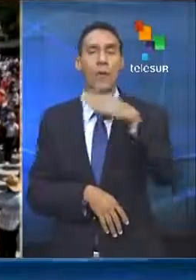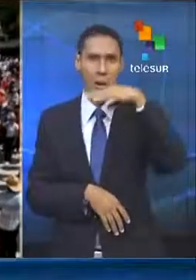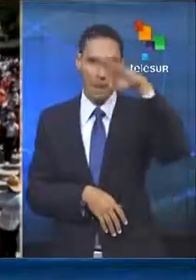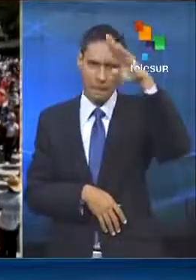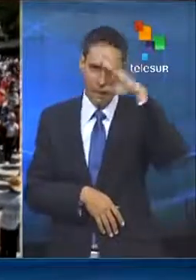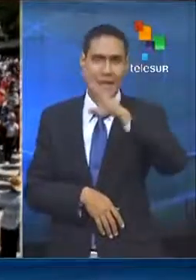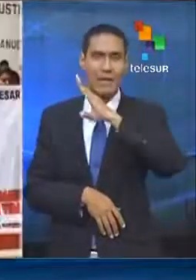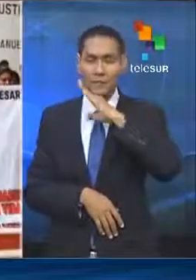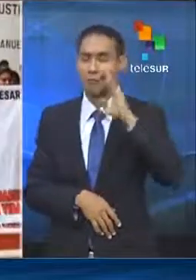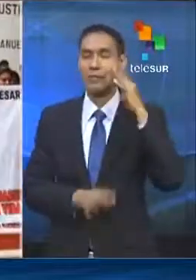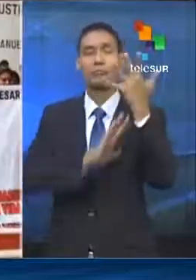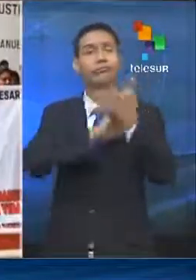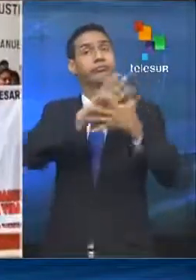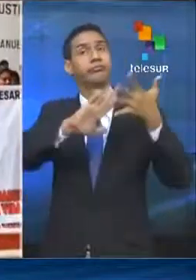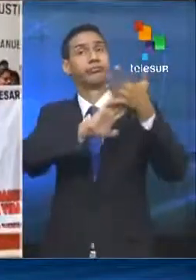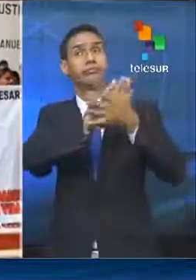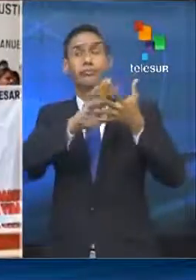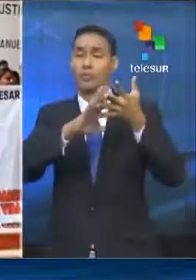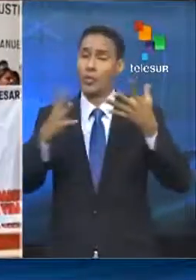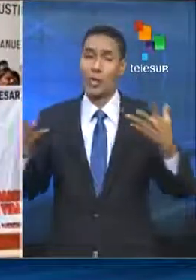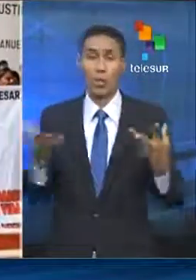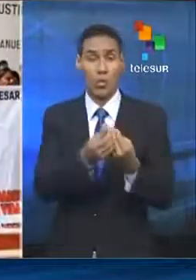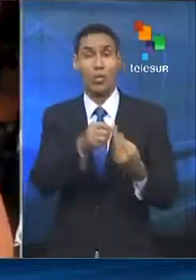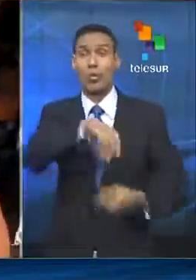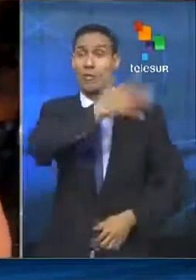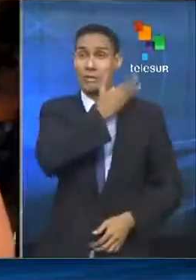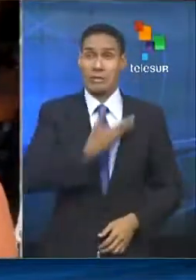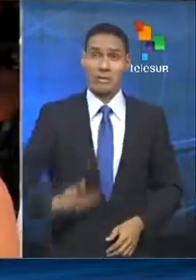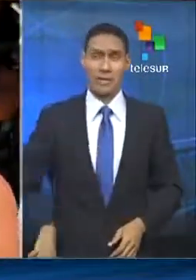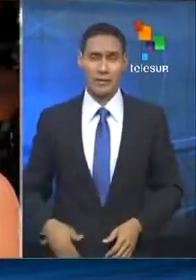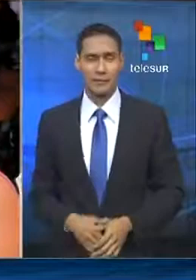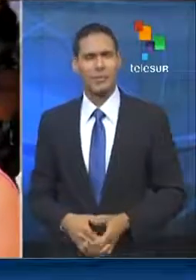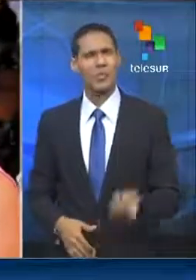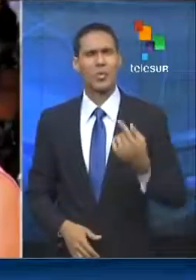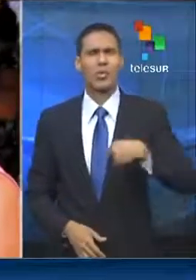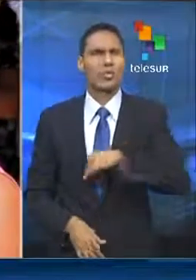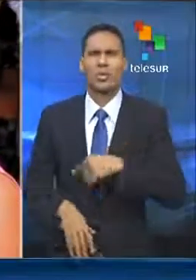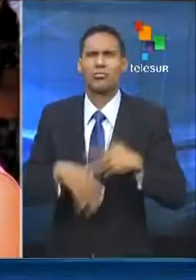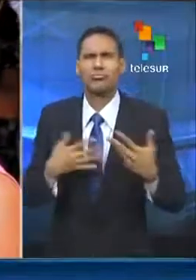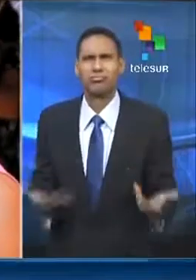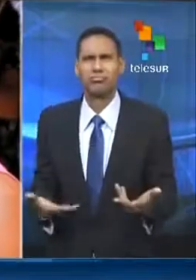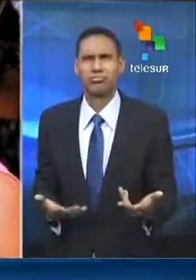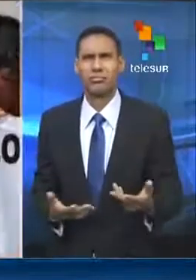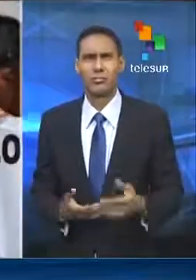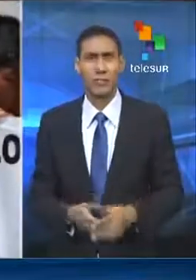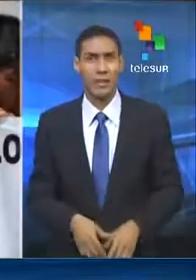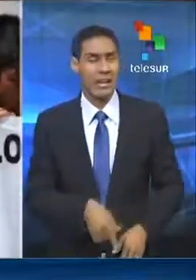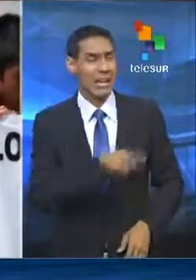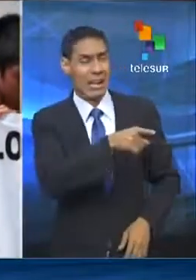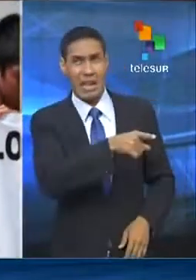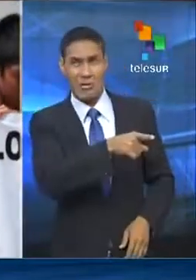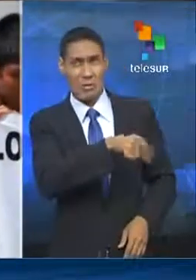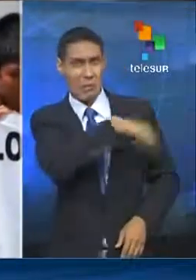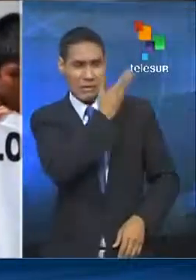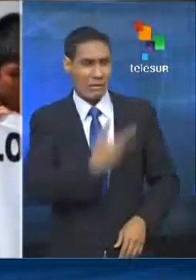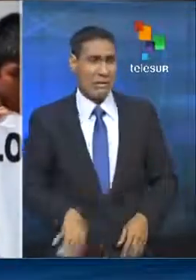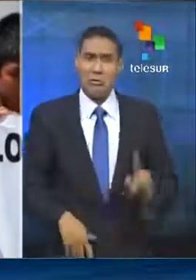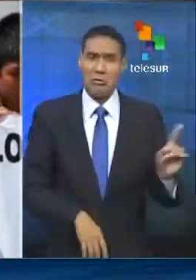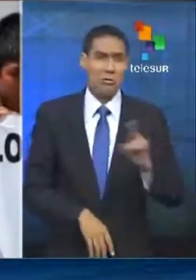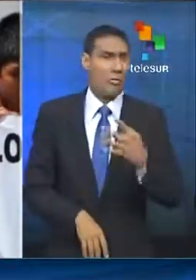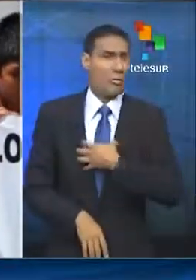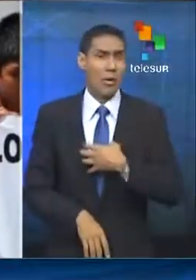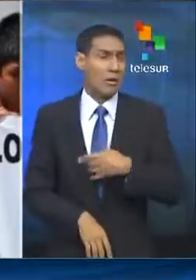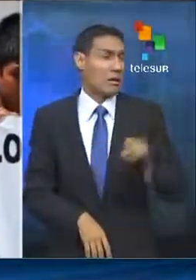de Ayotzinapa que se reunieron con el presidente. Primero que nada, que si no puede con el paquete, que renuncie.